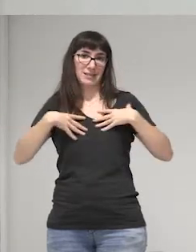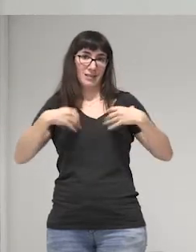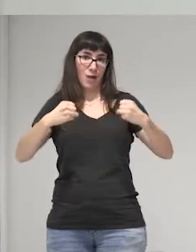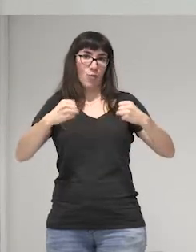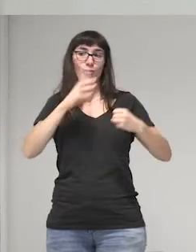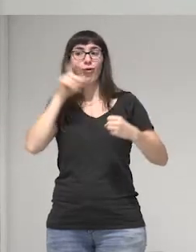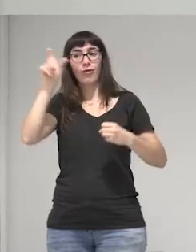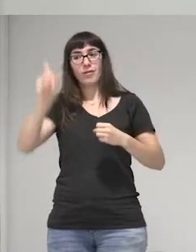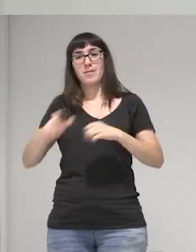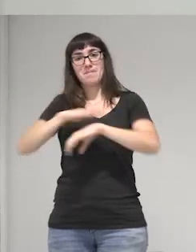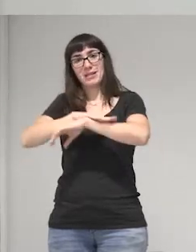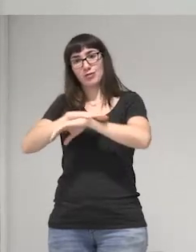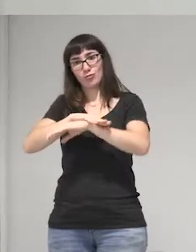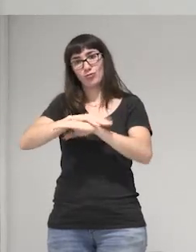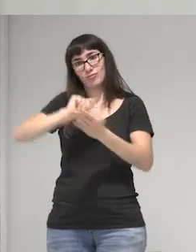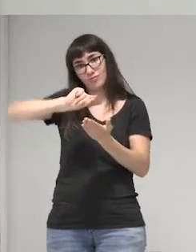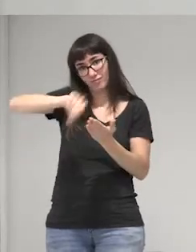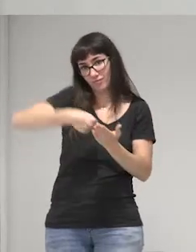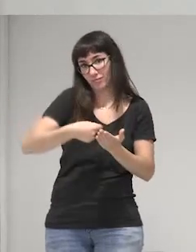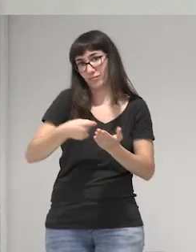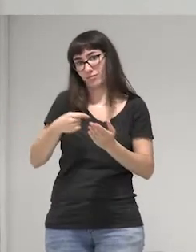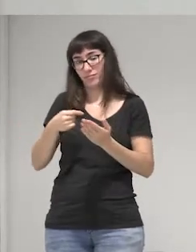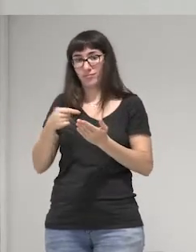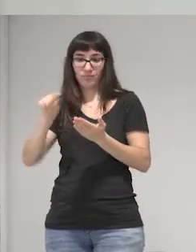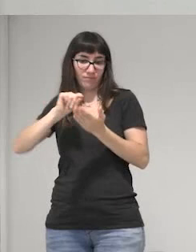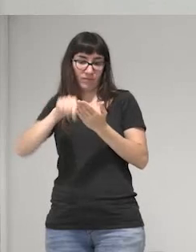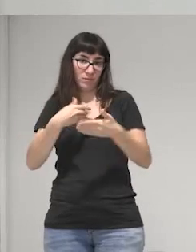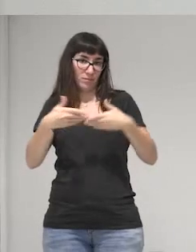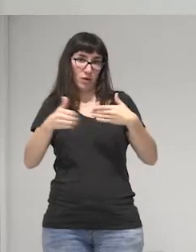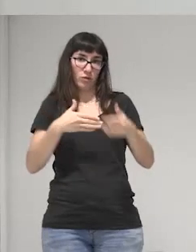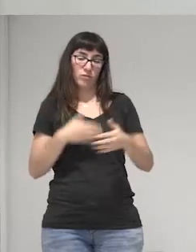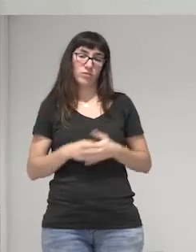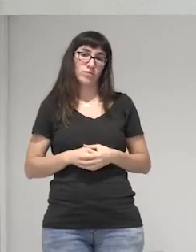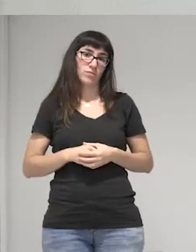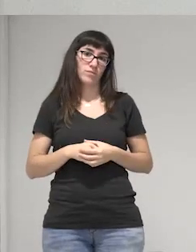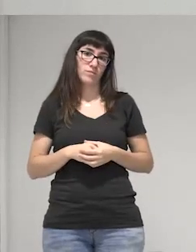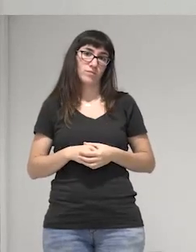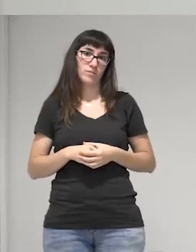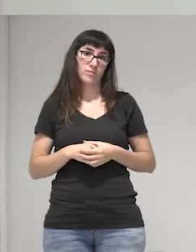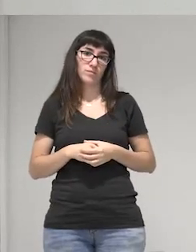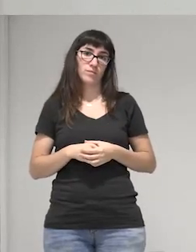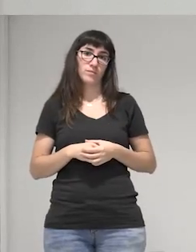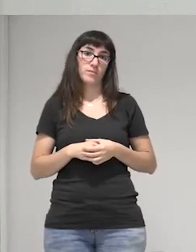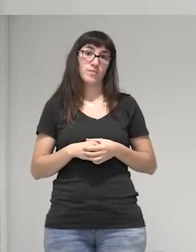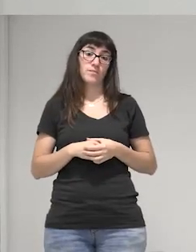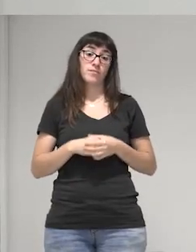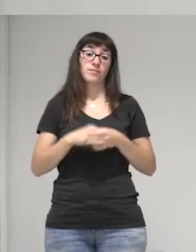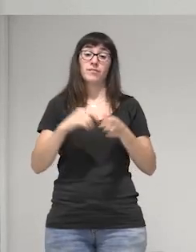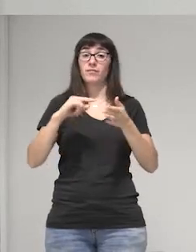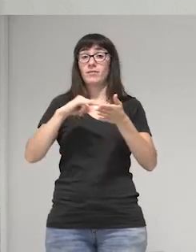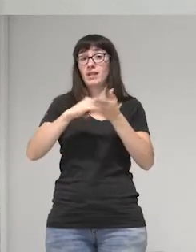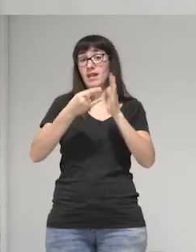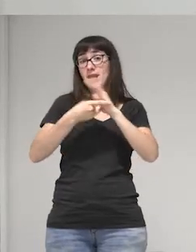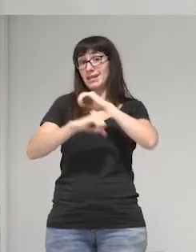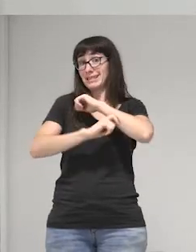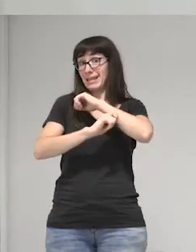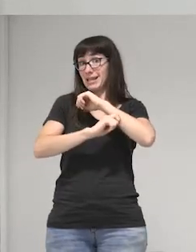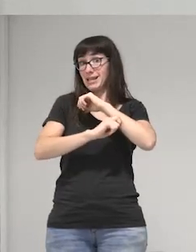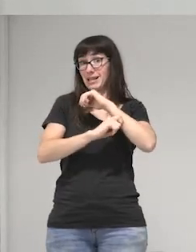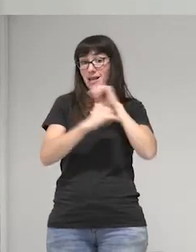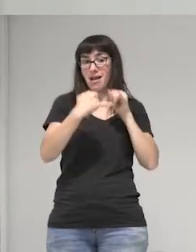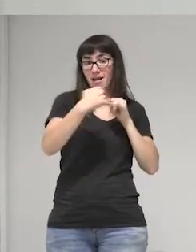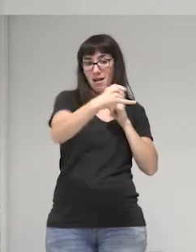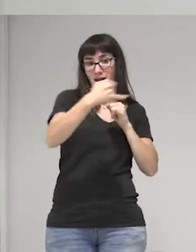salud firmada por el ministro de salud y tiene cuatro ejes de de trabajo